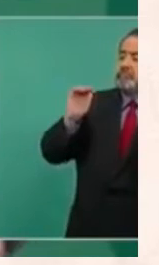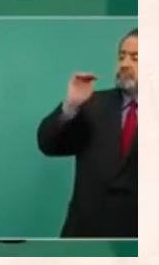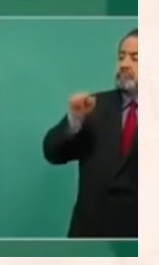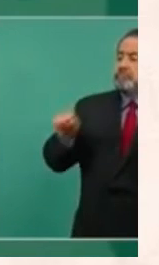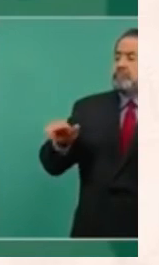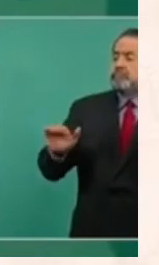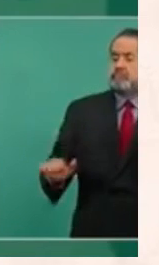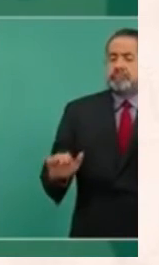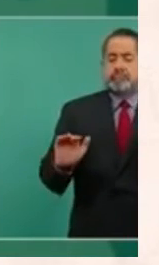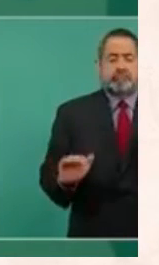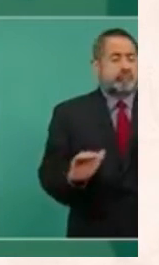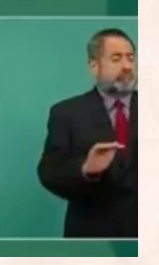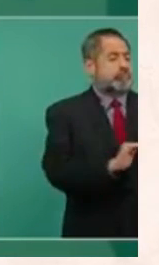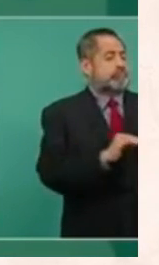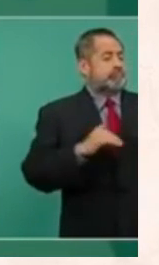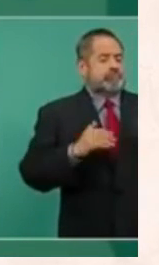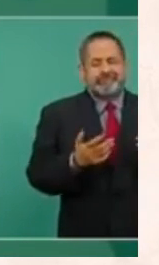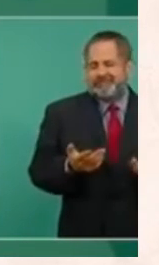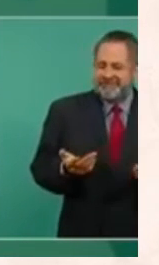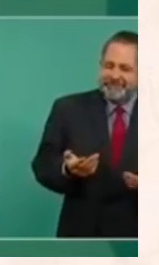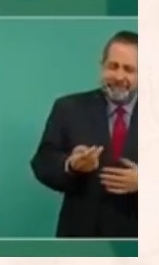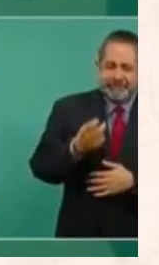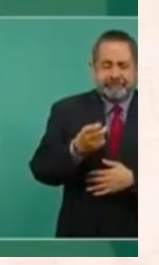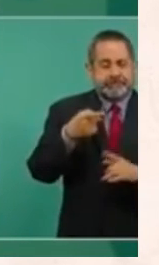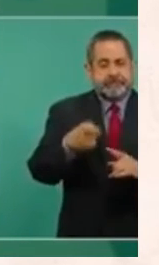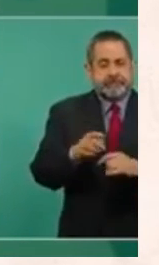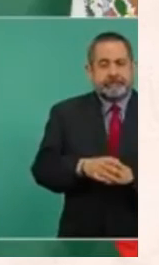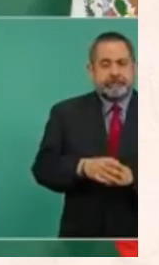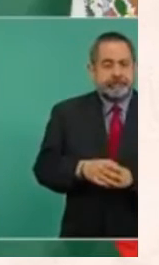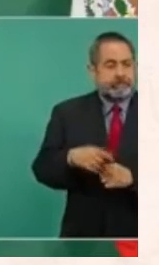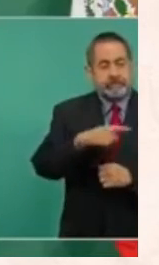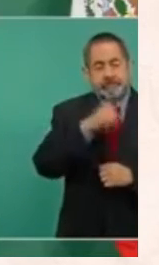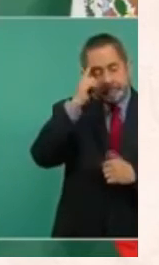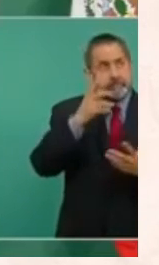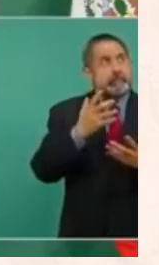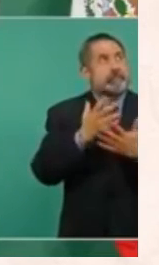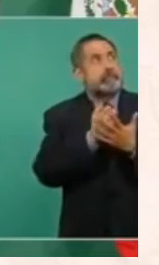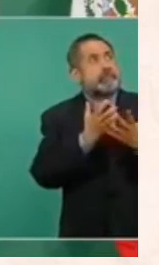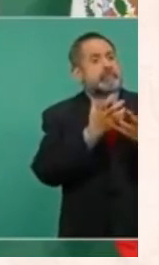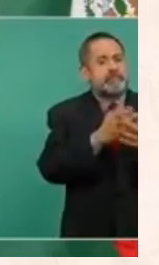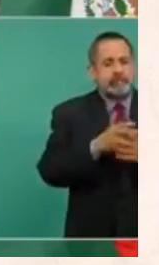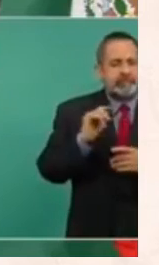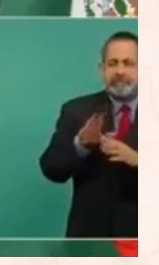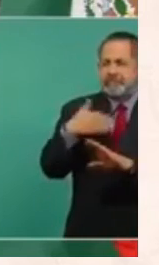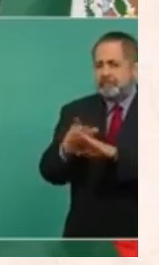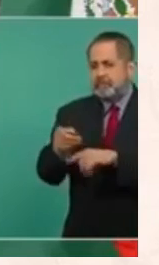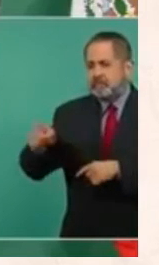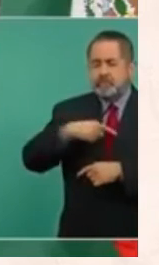A eso me refiero cuando hablo de aspiracionismo, no es para ofender a nadie.